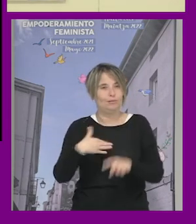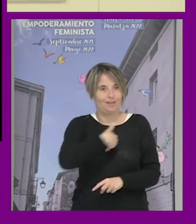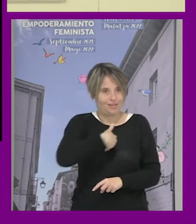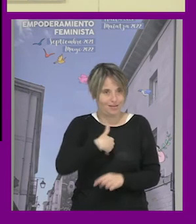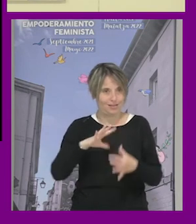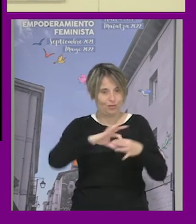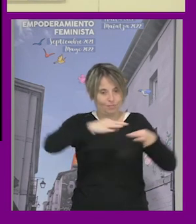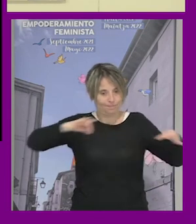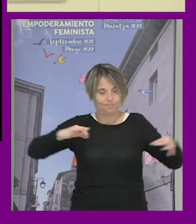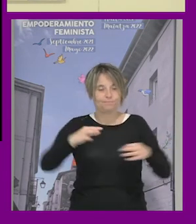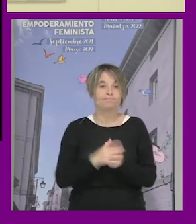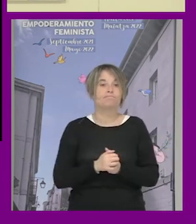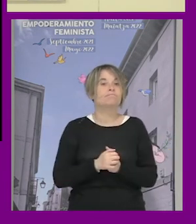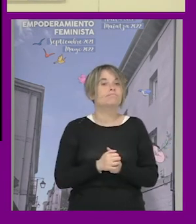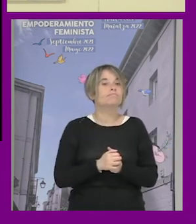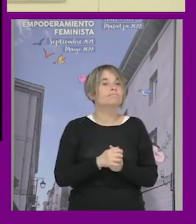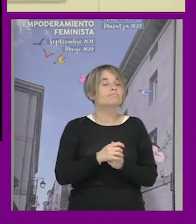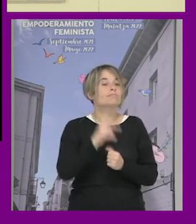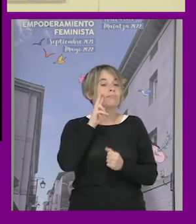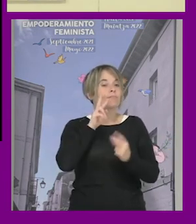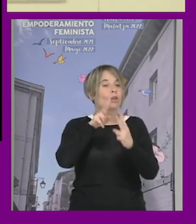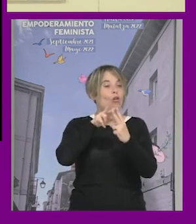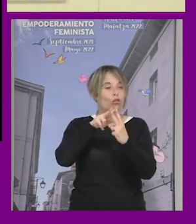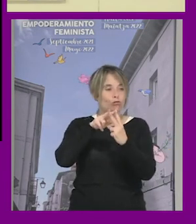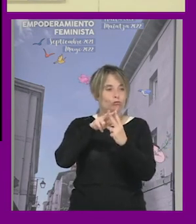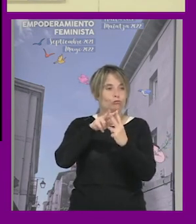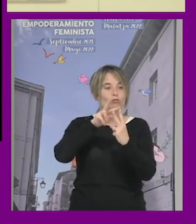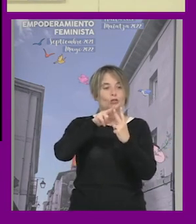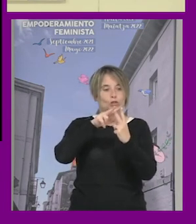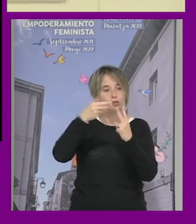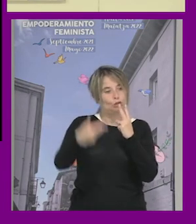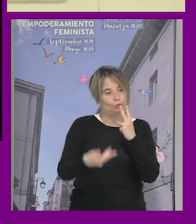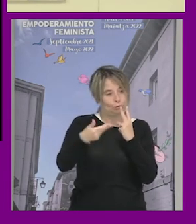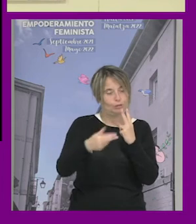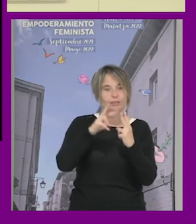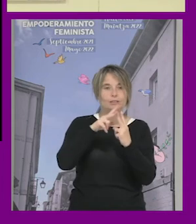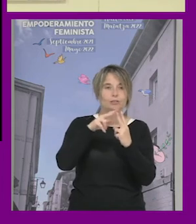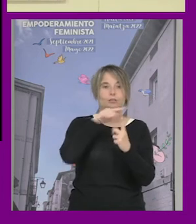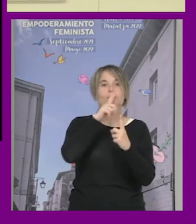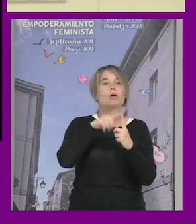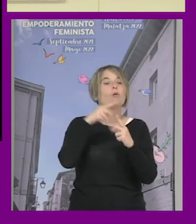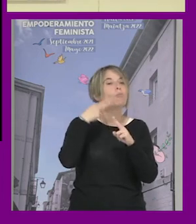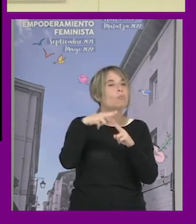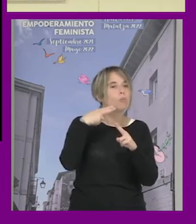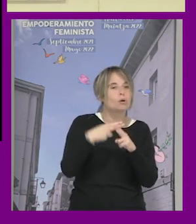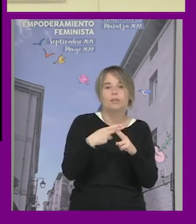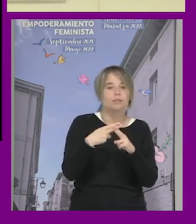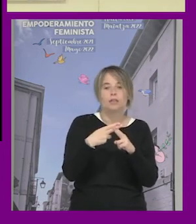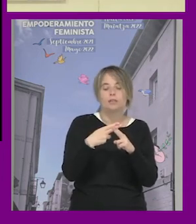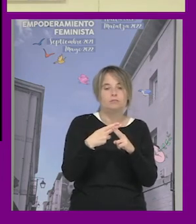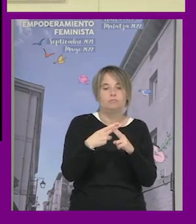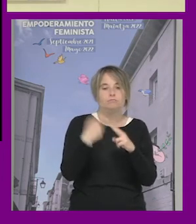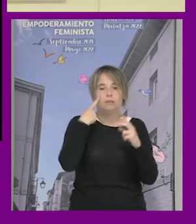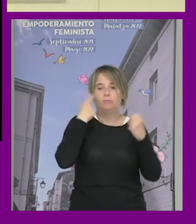lo que nos encontramos es dos elementos que son relevantes primero estas políticas se han hecho de espaldas una a otra